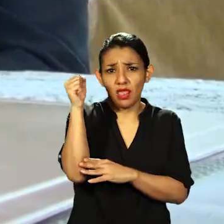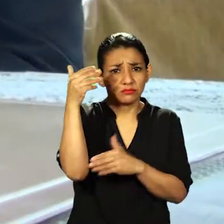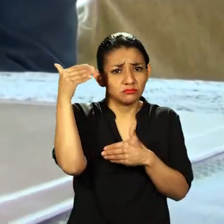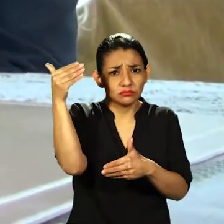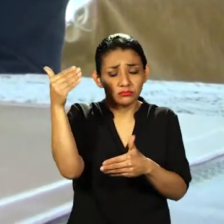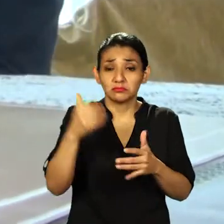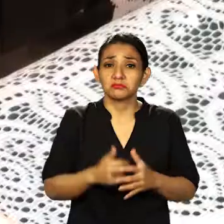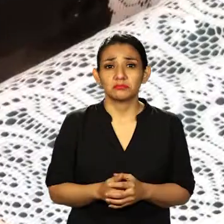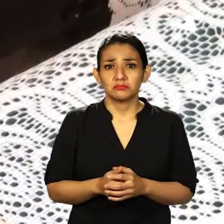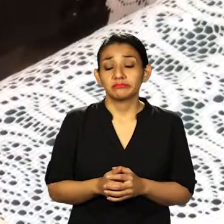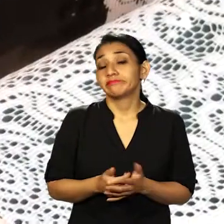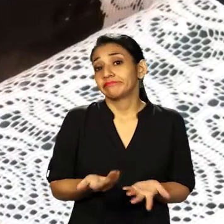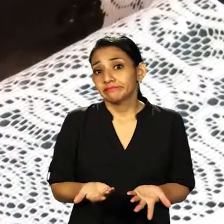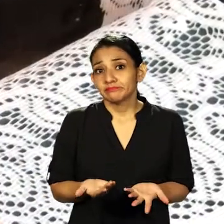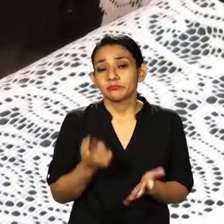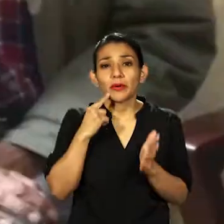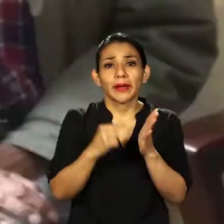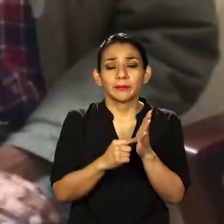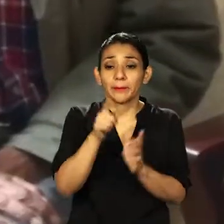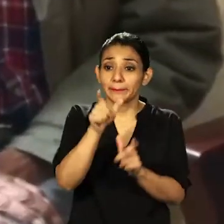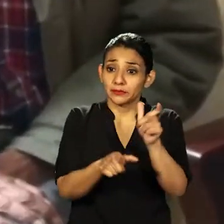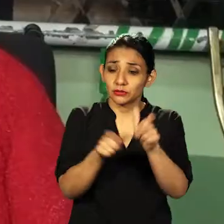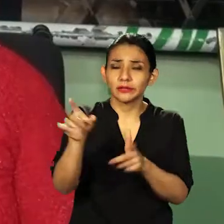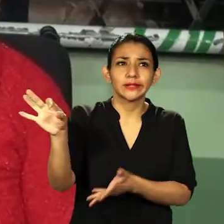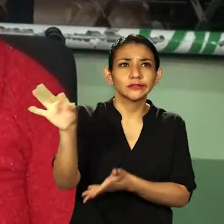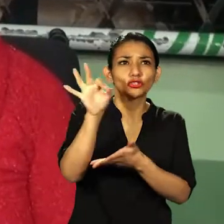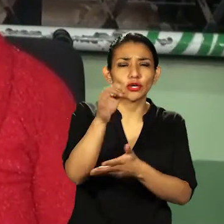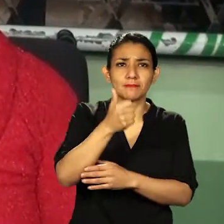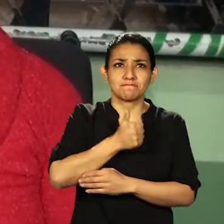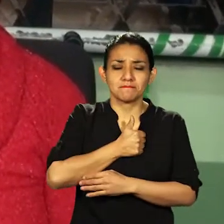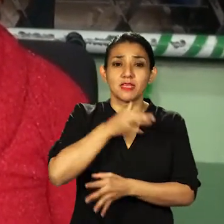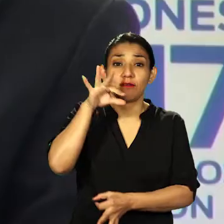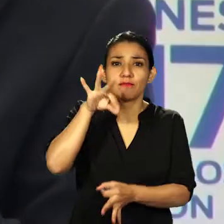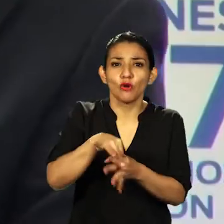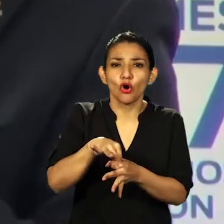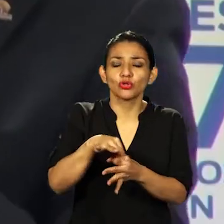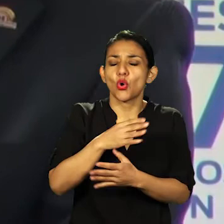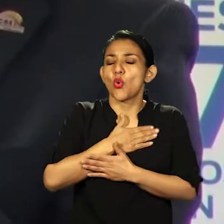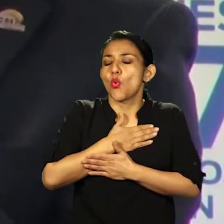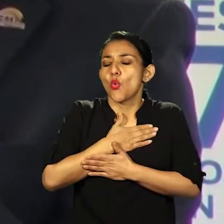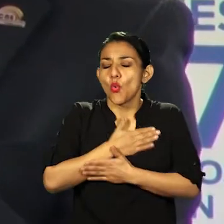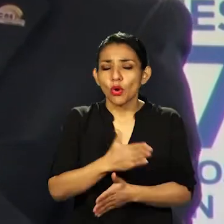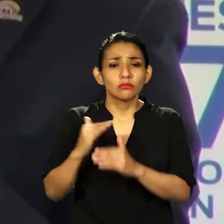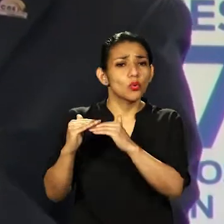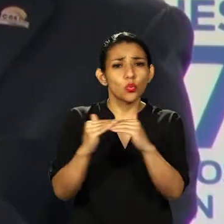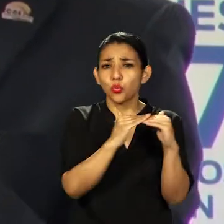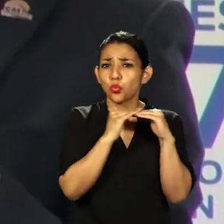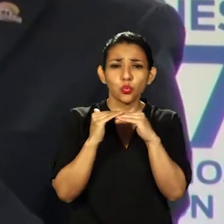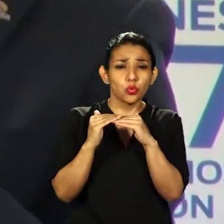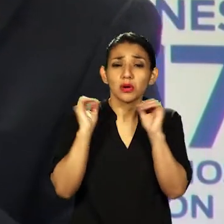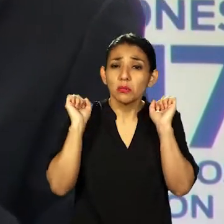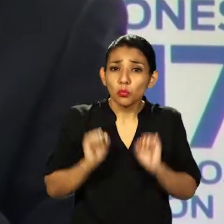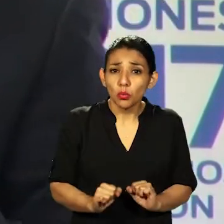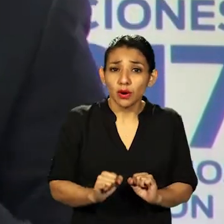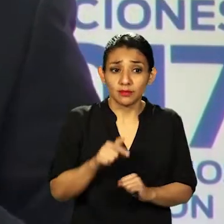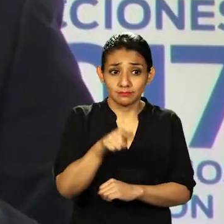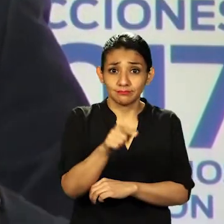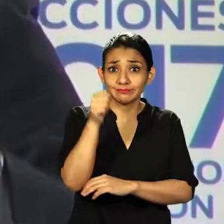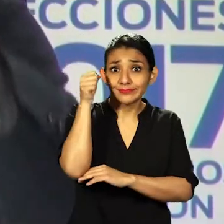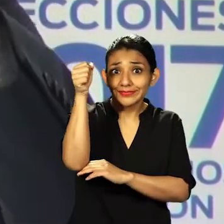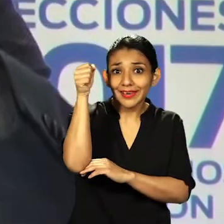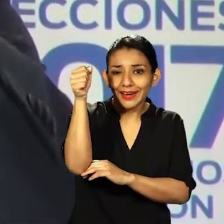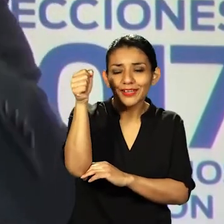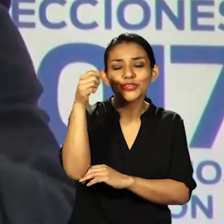políticos. El ejercicio al voto de poder elegir, que es el derecho más horizontal de todos. Es precisamente este derecho